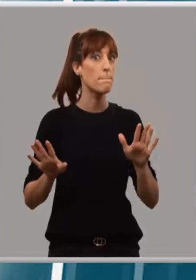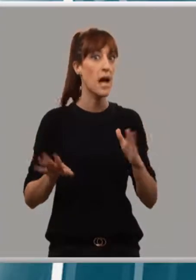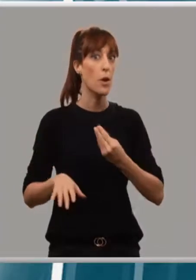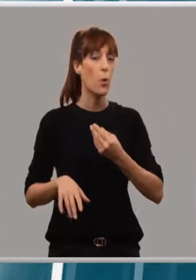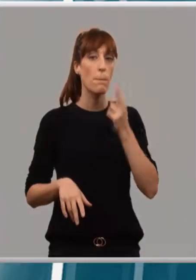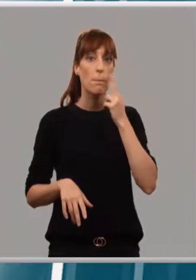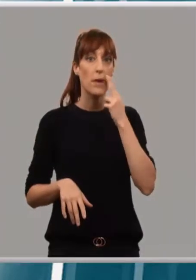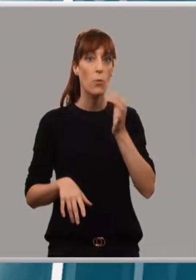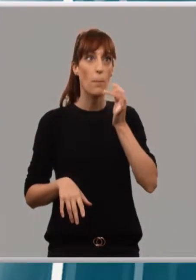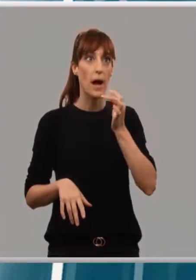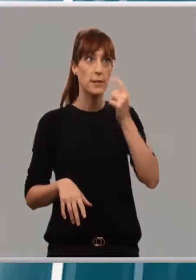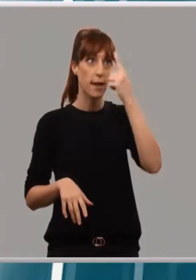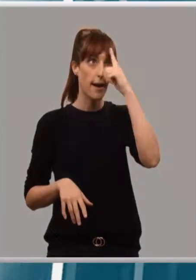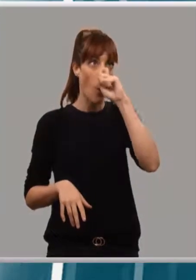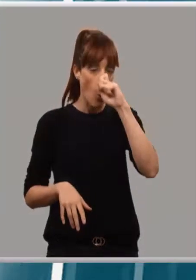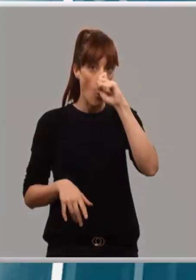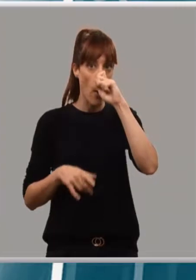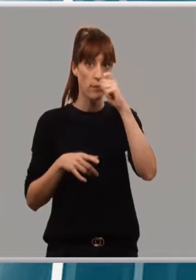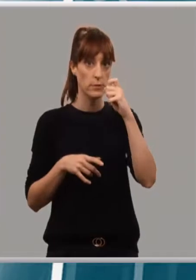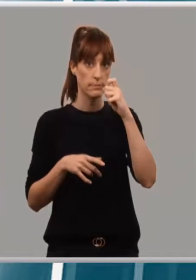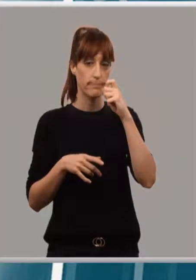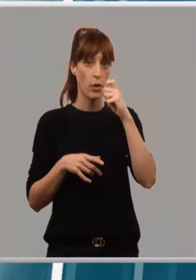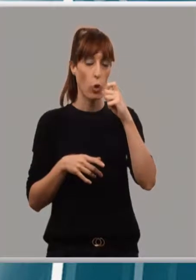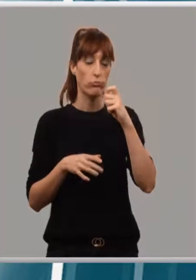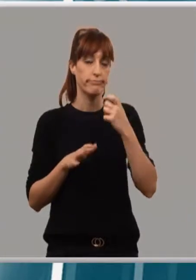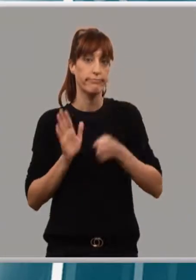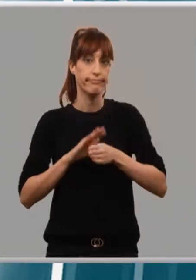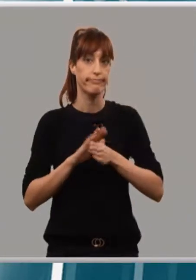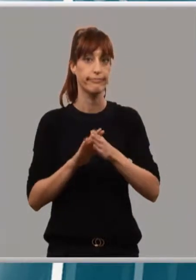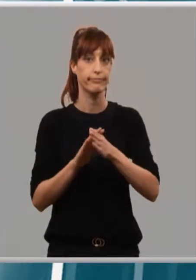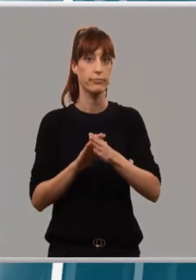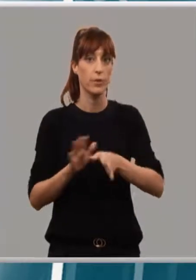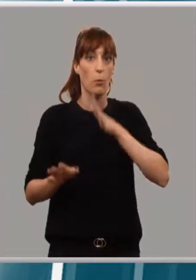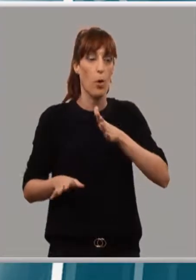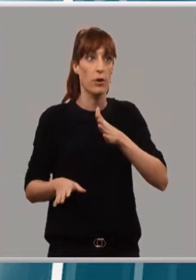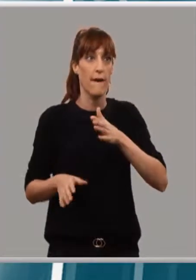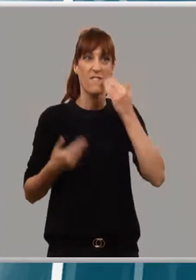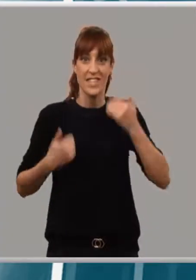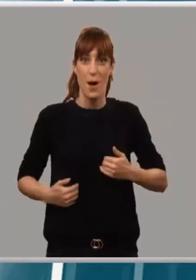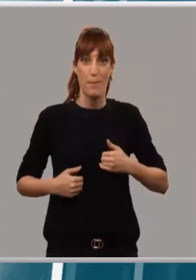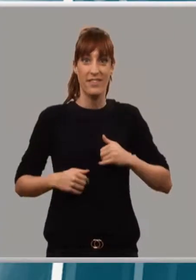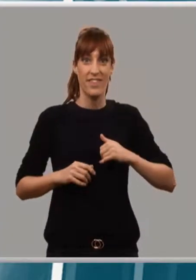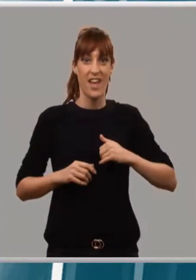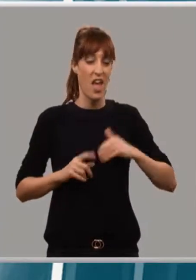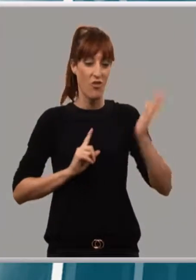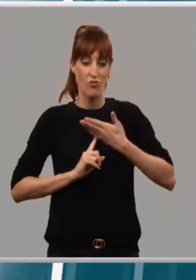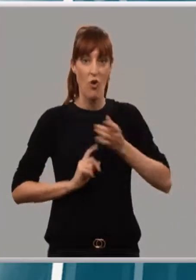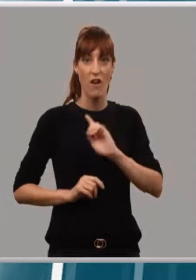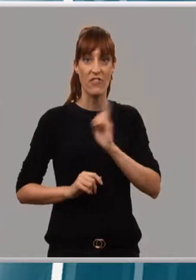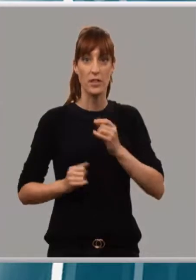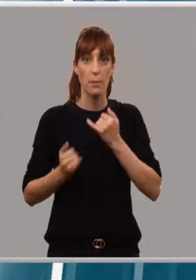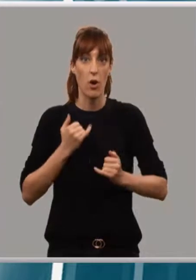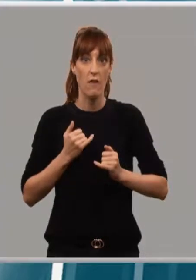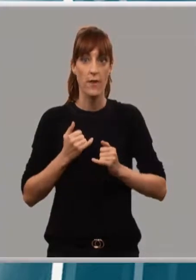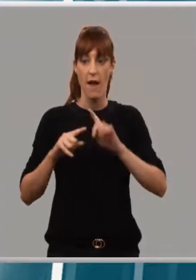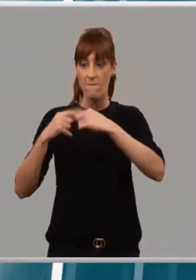La ludopatía no te mata físicamente. Y entonces llegas a un estado de miseria contigo mismo, con